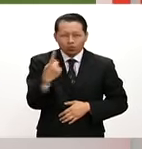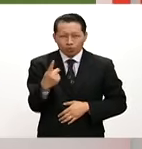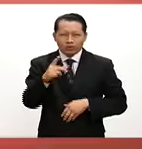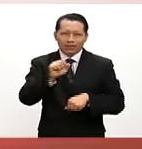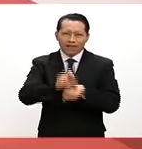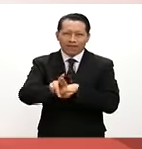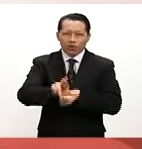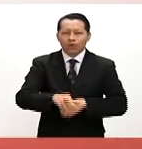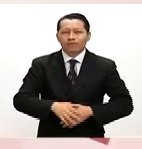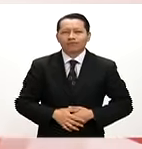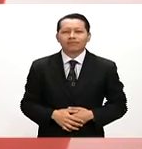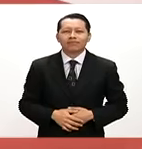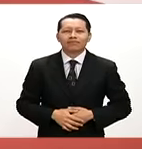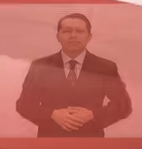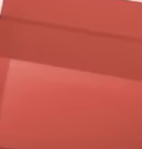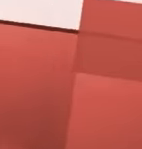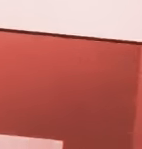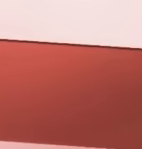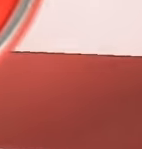Salvador.